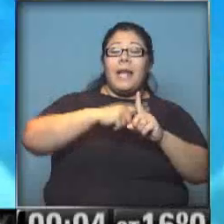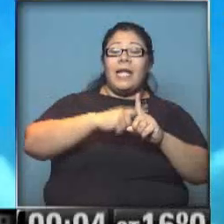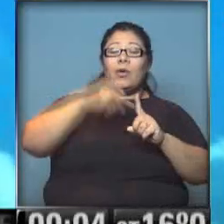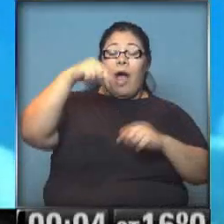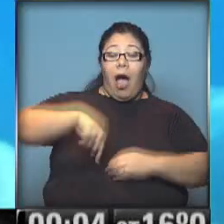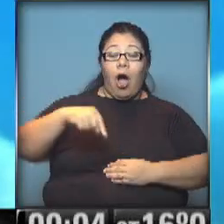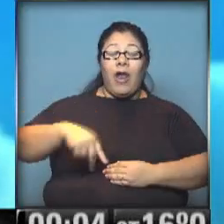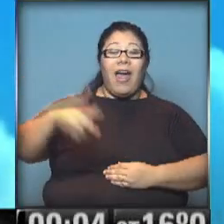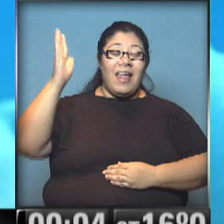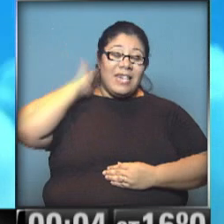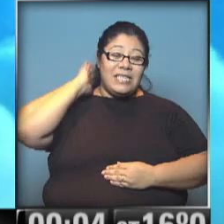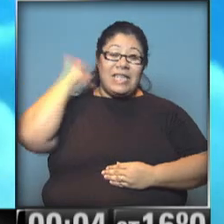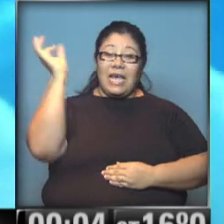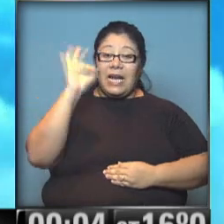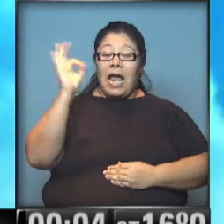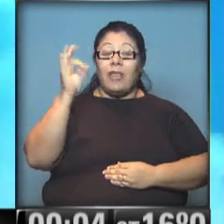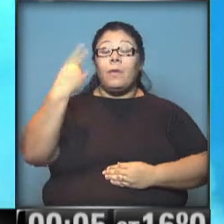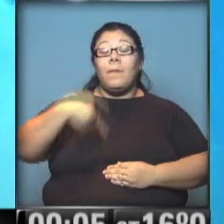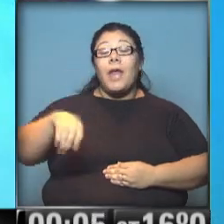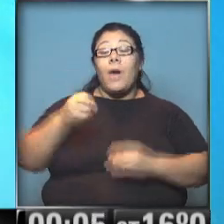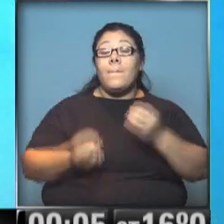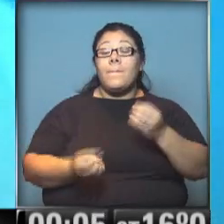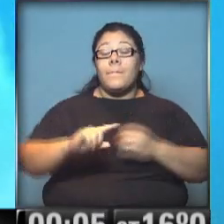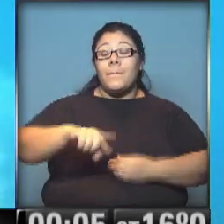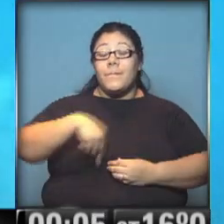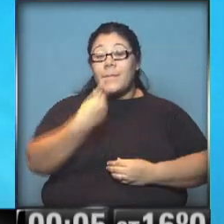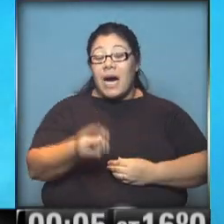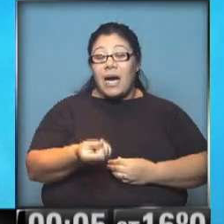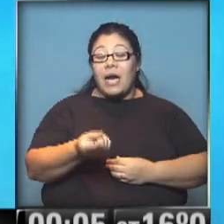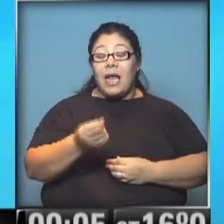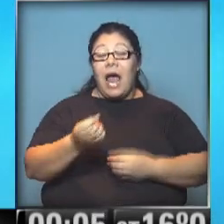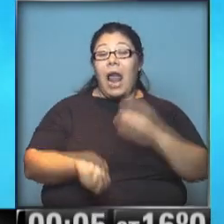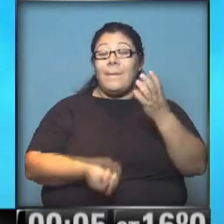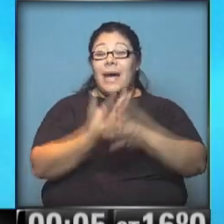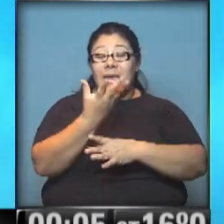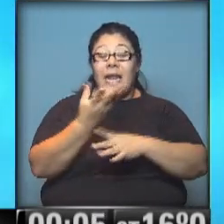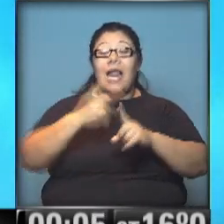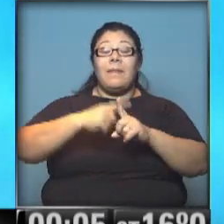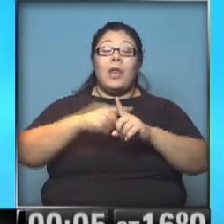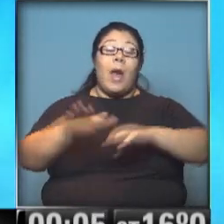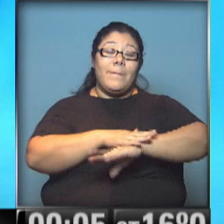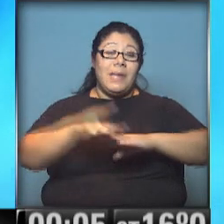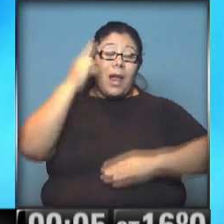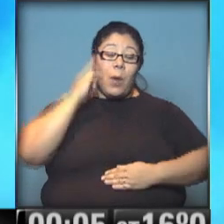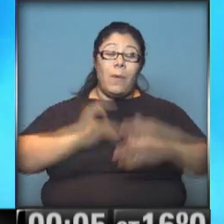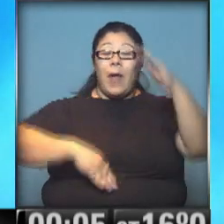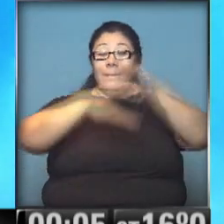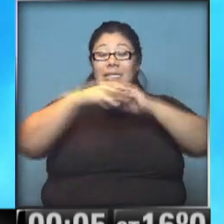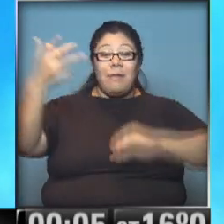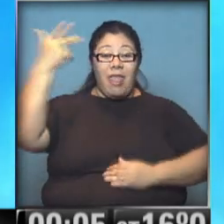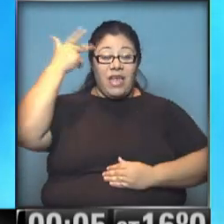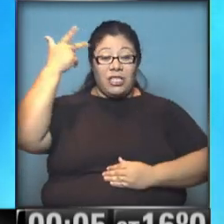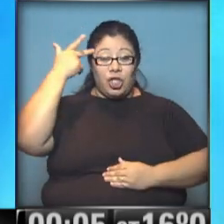16 grados, pero se espera que por la mañana de ya hoy miércoles la mínima sea de 9 grados, la máxima de